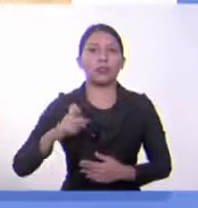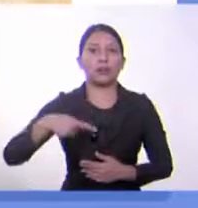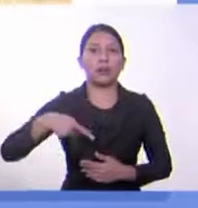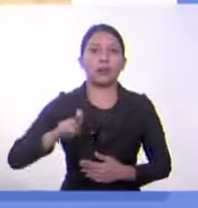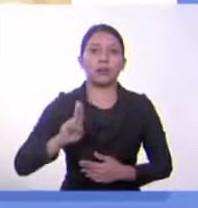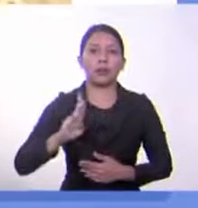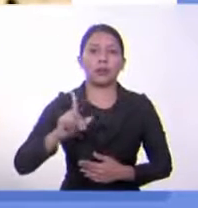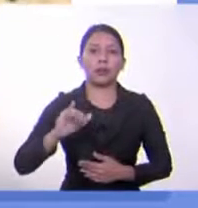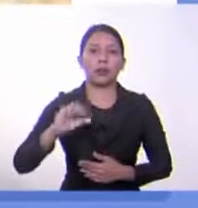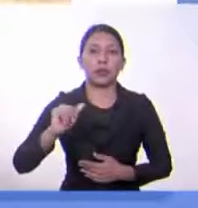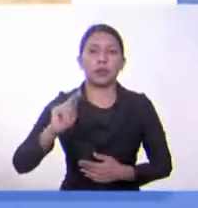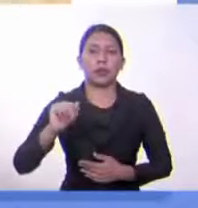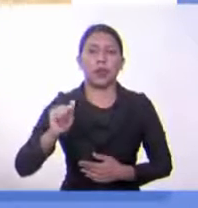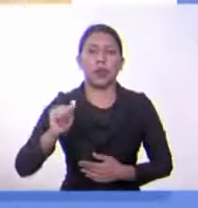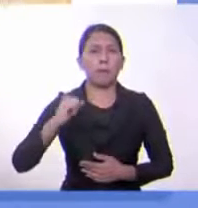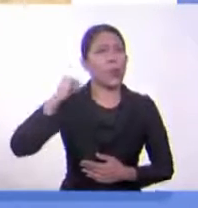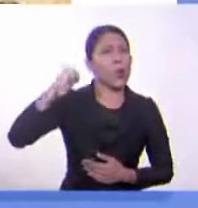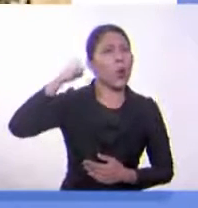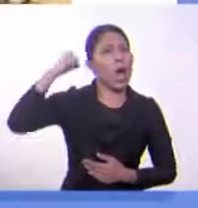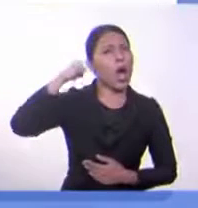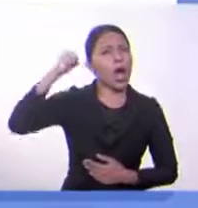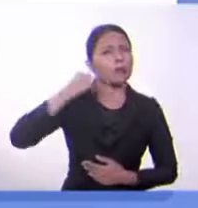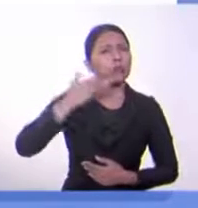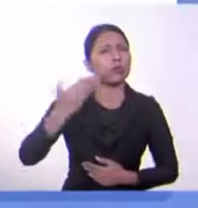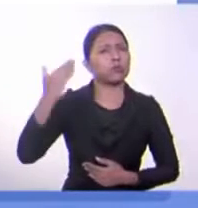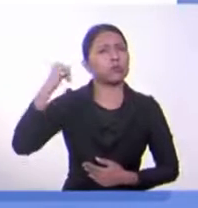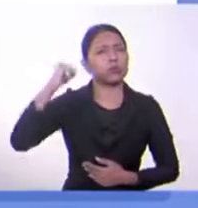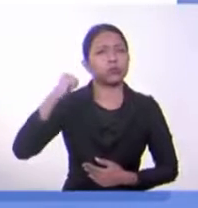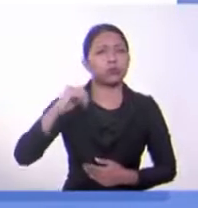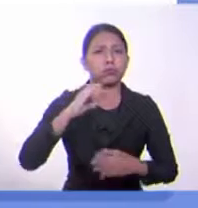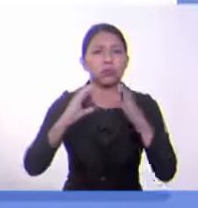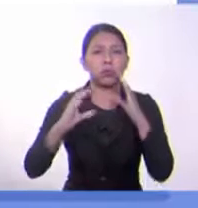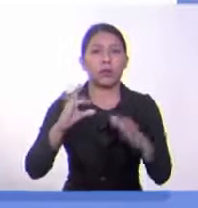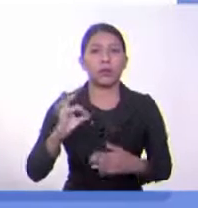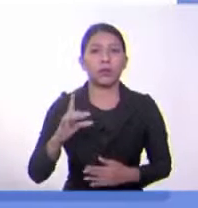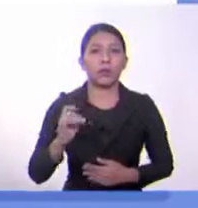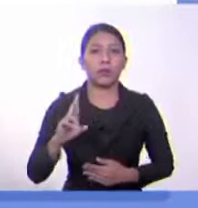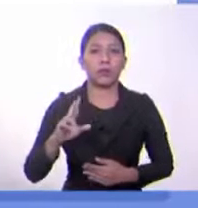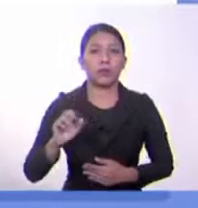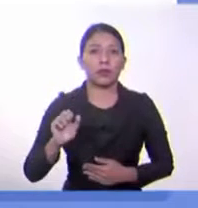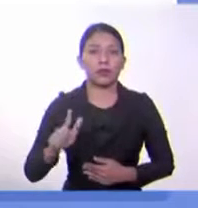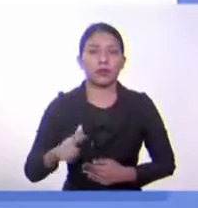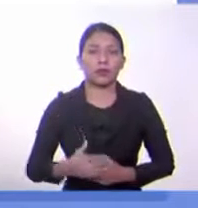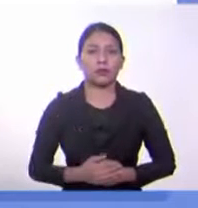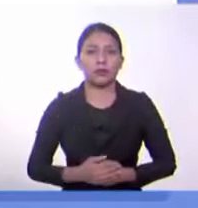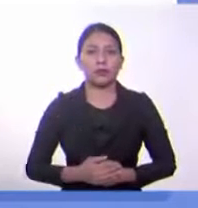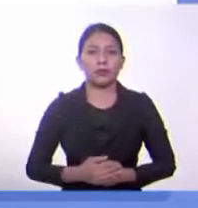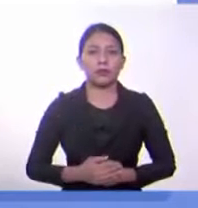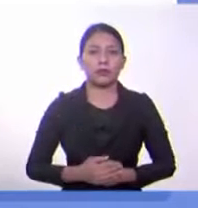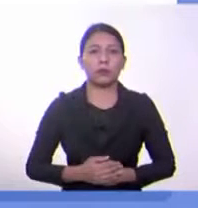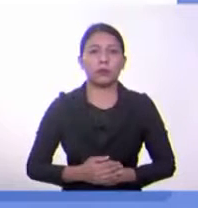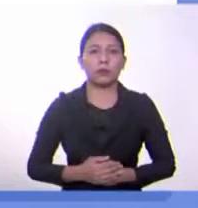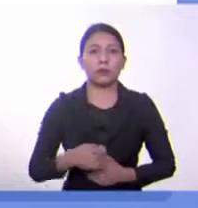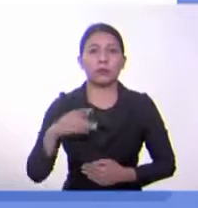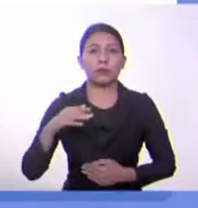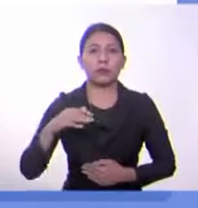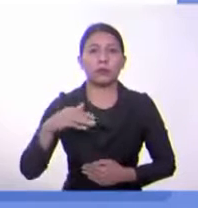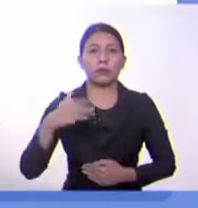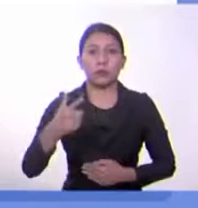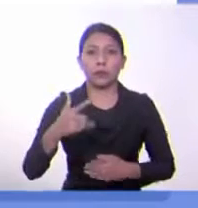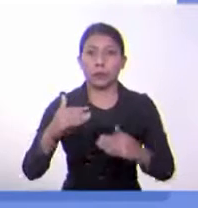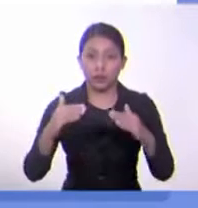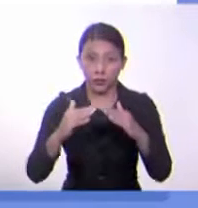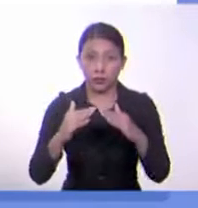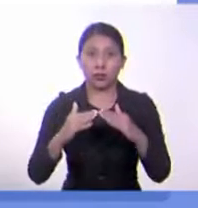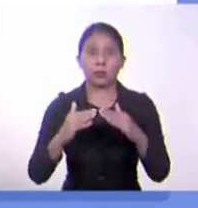popular, representativa y federal. Y destaca por su igualitarismo y también